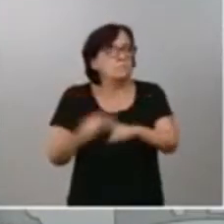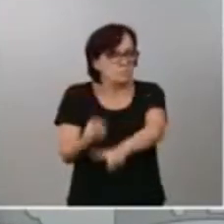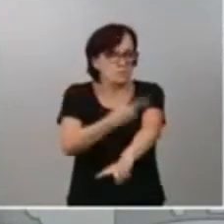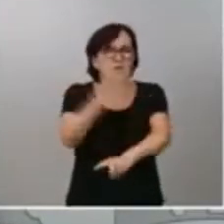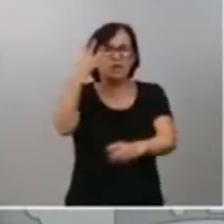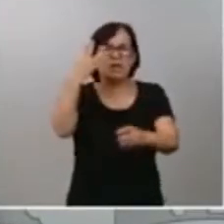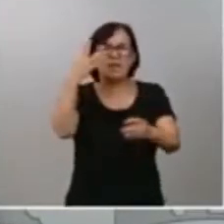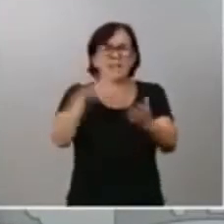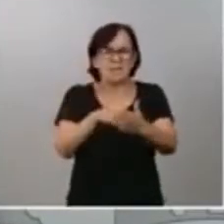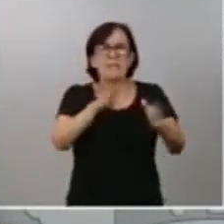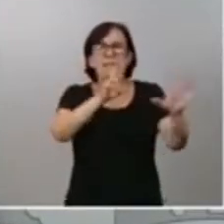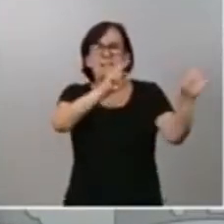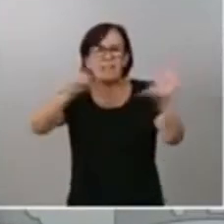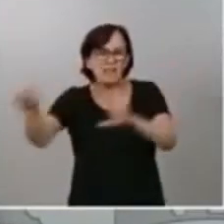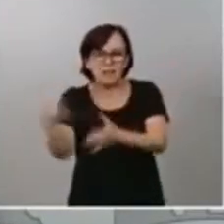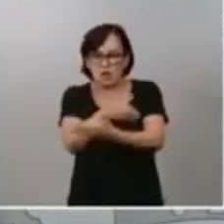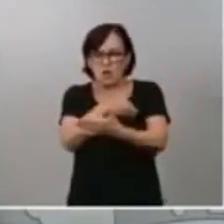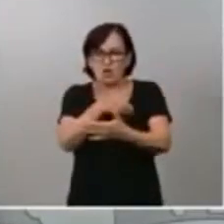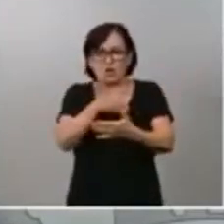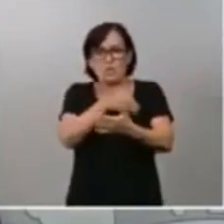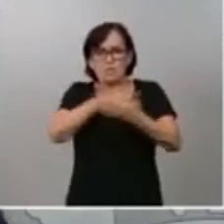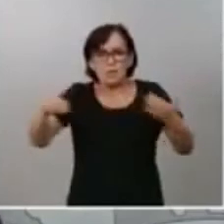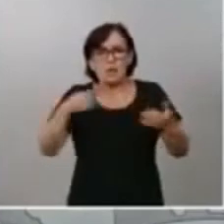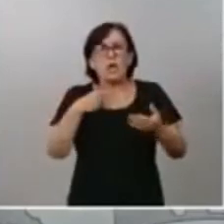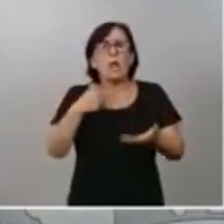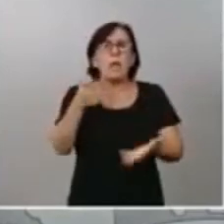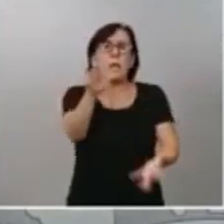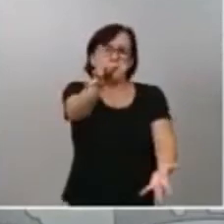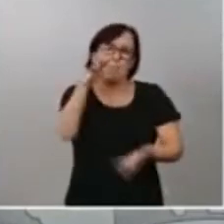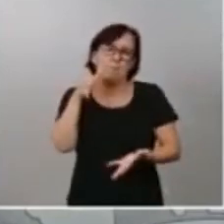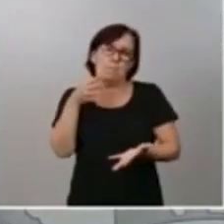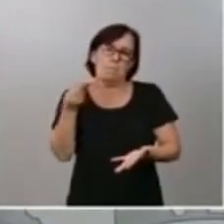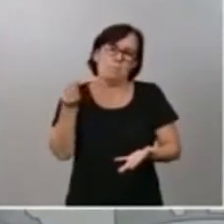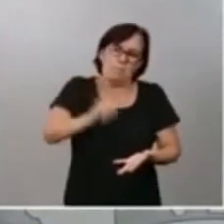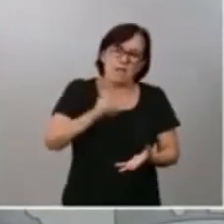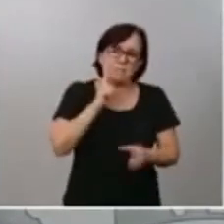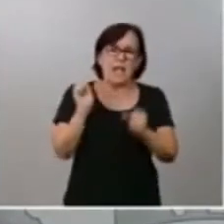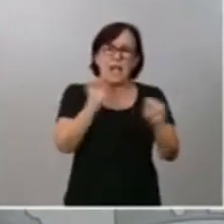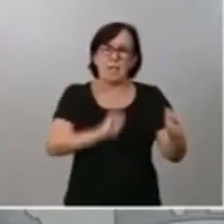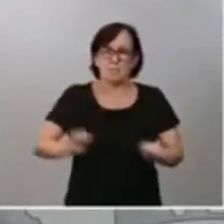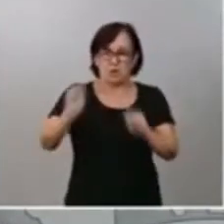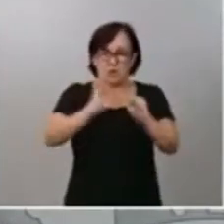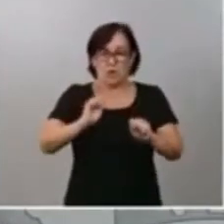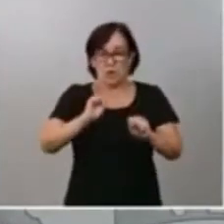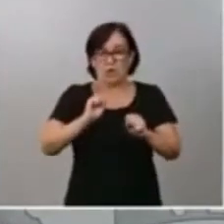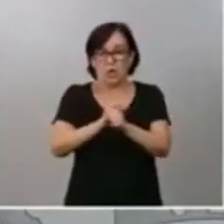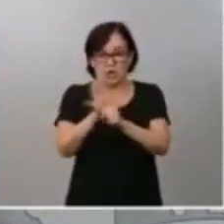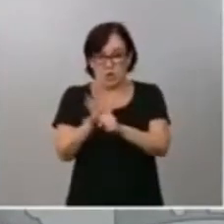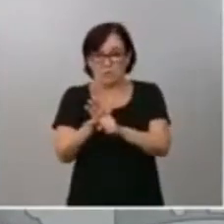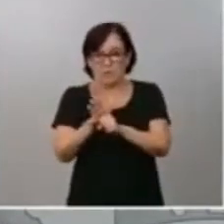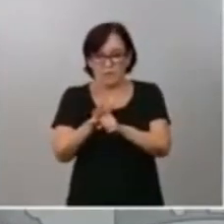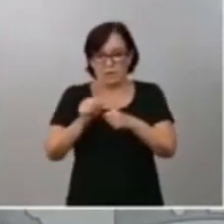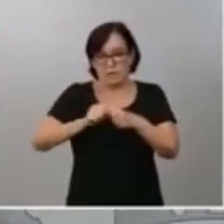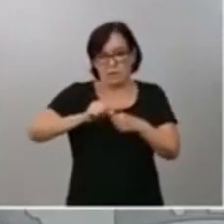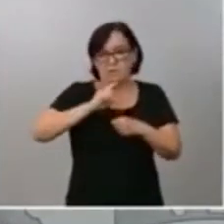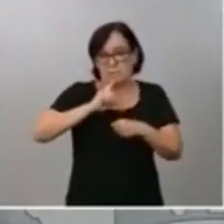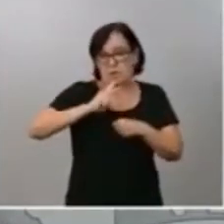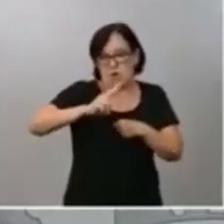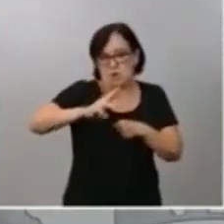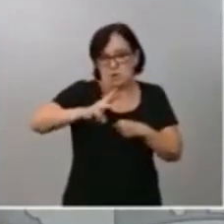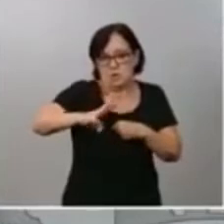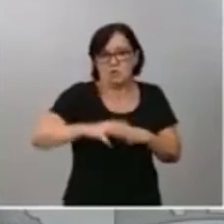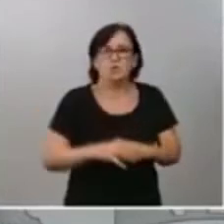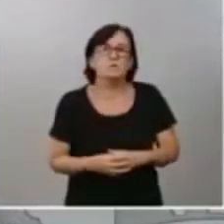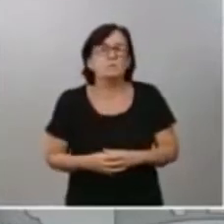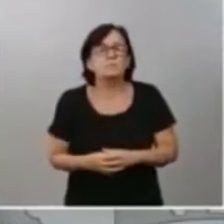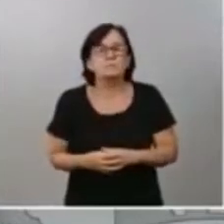de unidades adicionales para protegernos del COVID-19 durante los próximos años. Y en